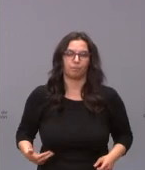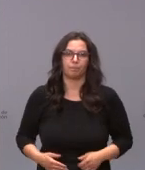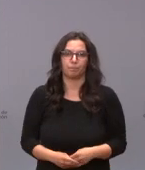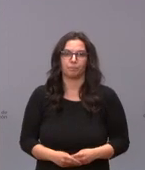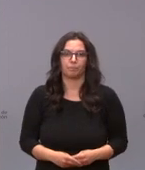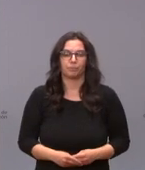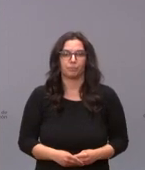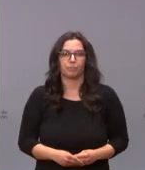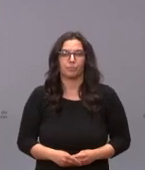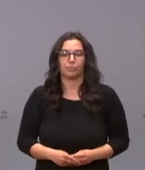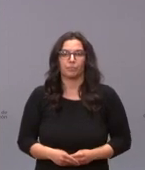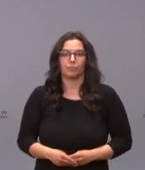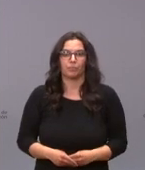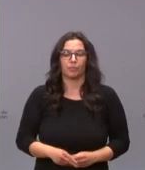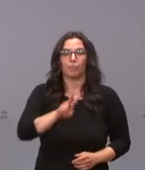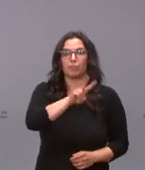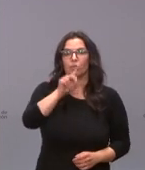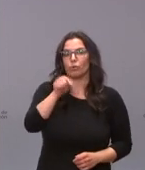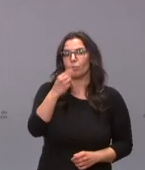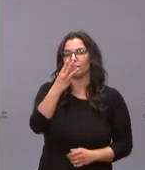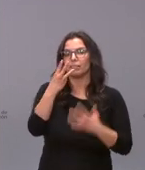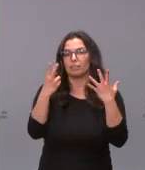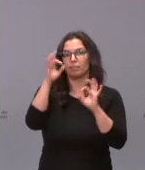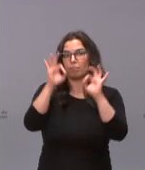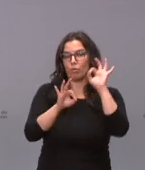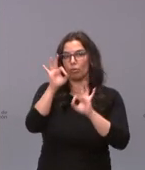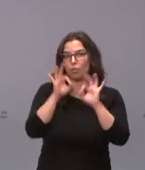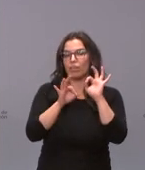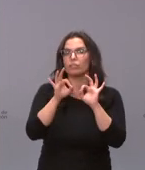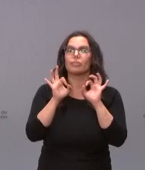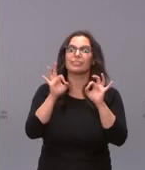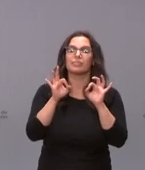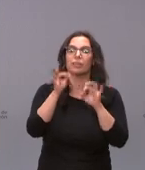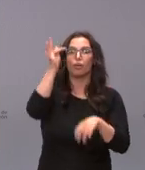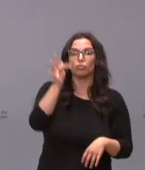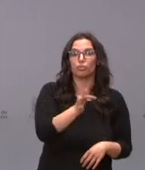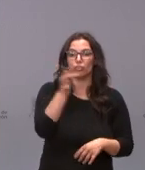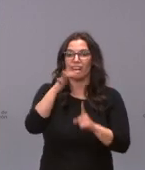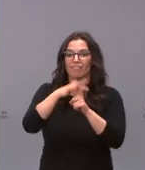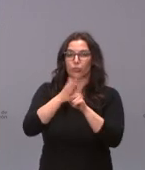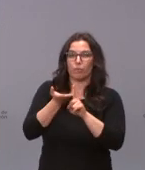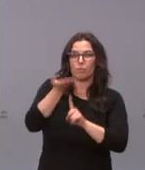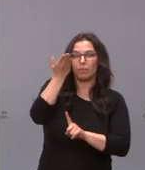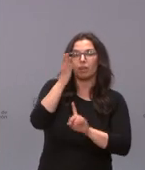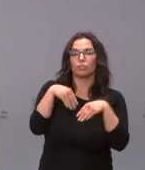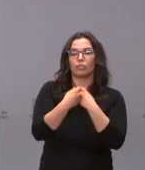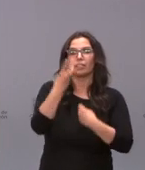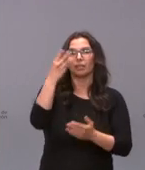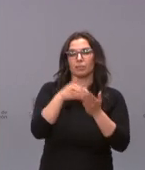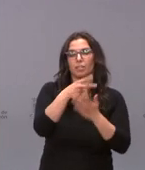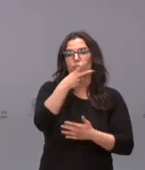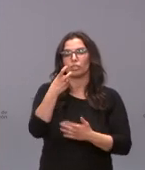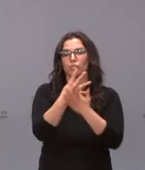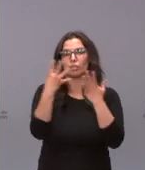Se aumentó un 22,37% el importe total de las facturas, que ha ascendido a 3.219